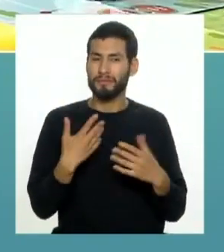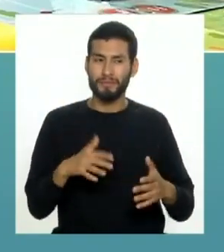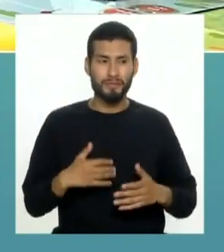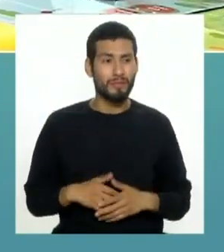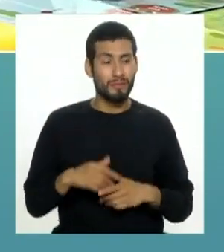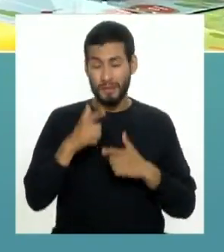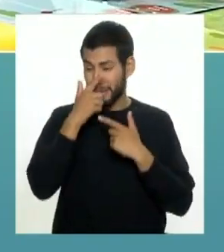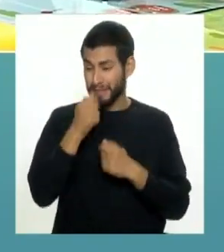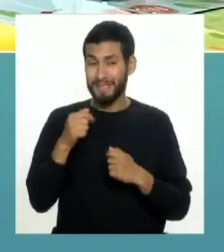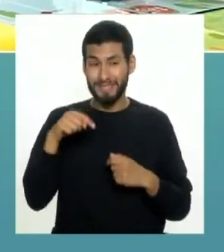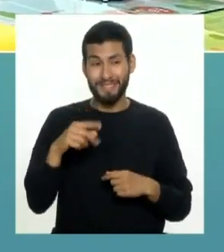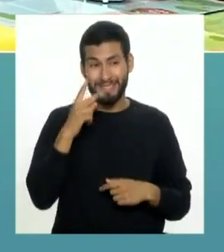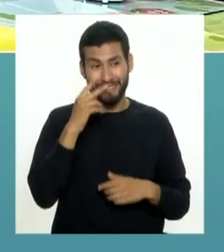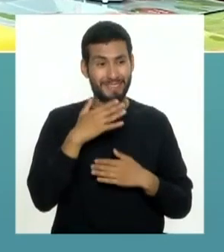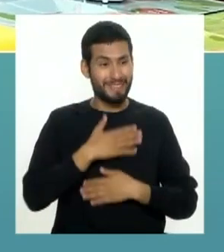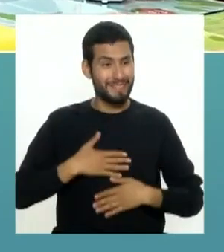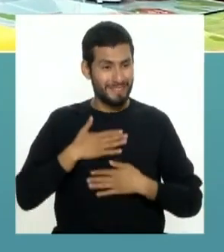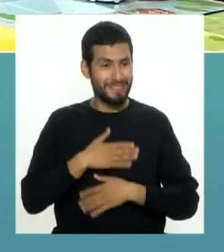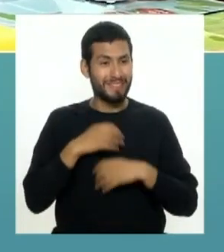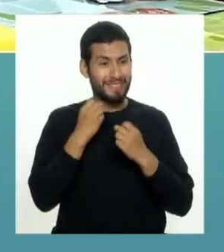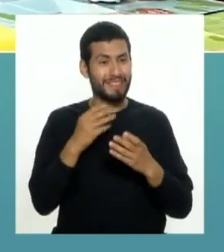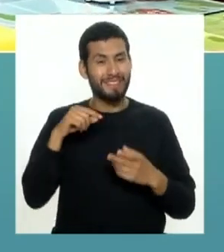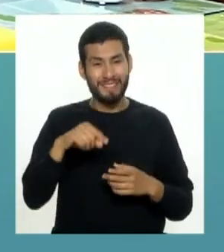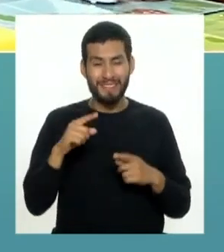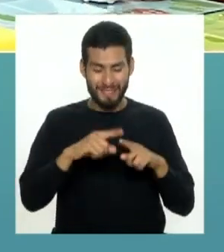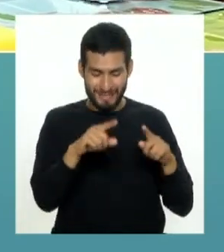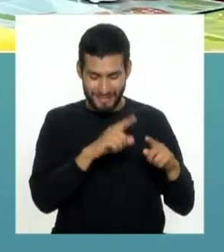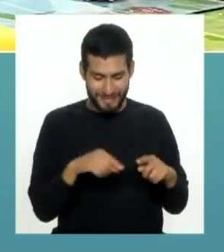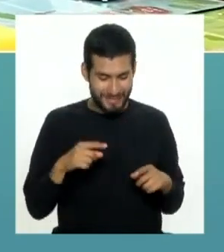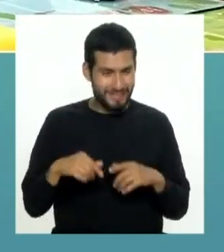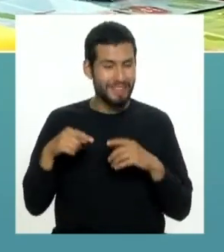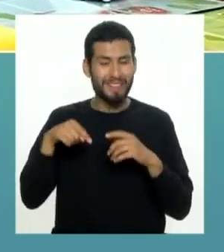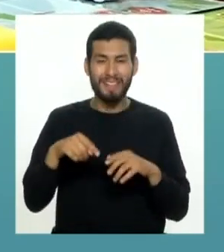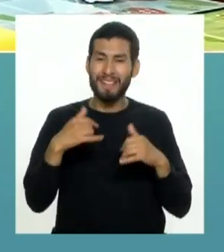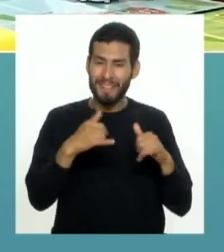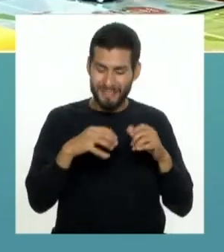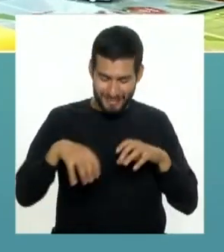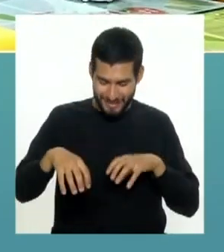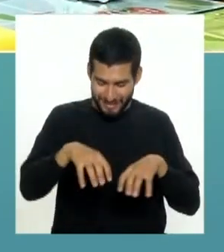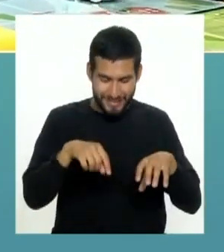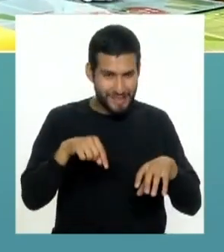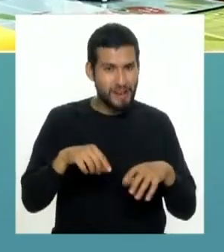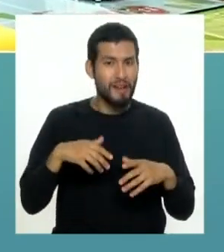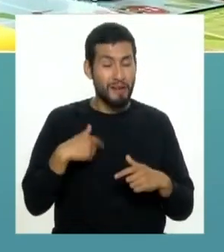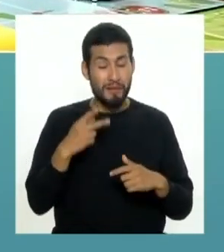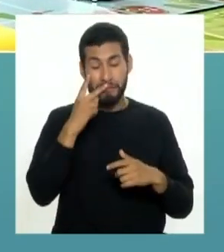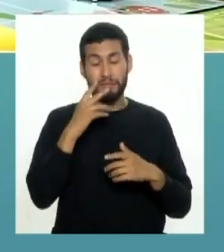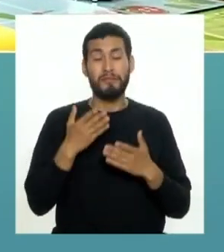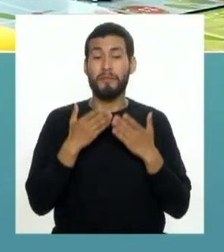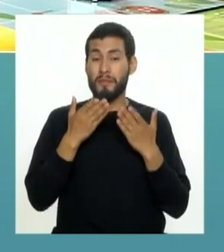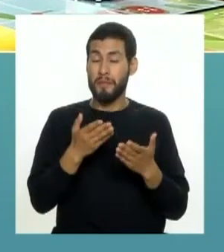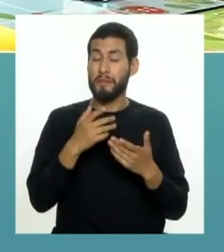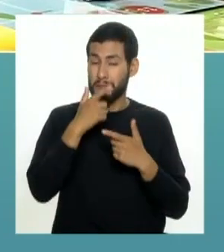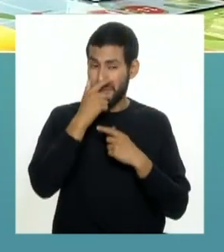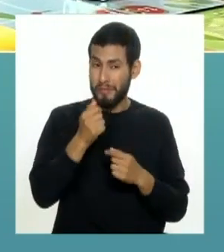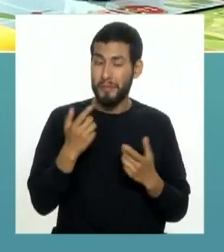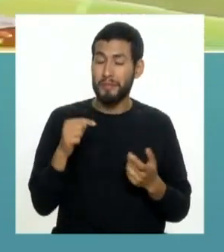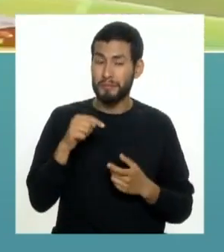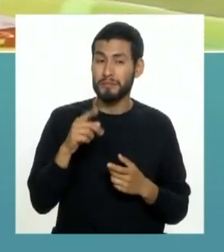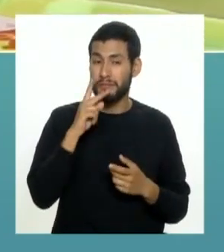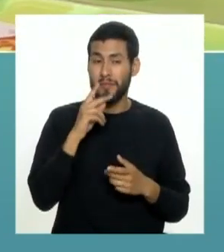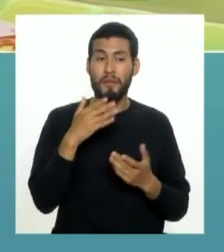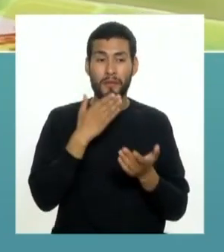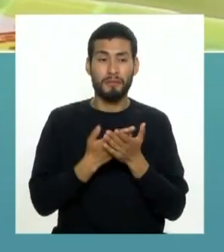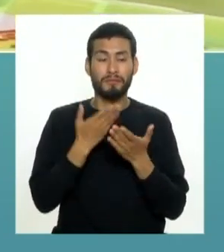Interesantísimo, vemos cómo se entretienen un montón con estos dispositivos, es una nueva alternativa también muy interesante y sobre todo muy